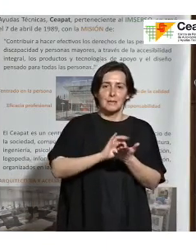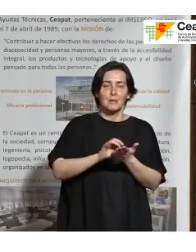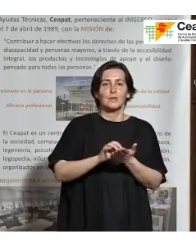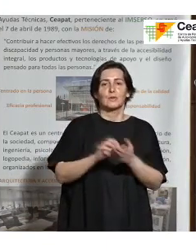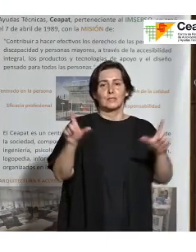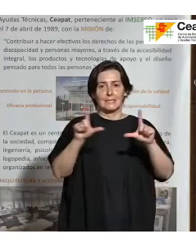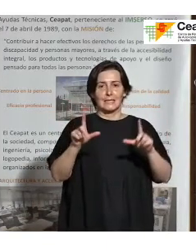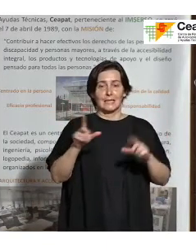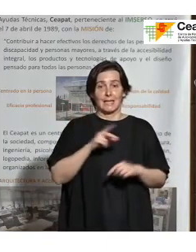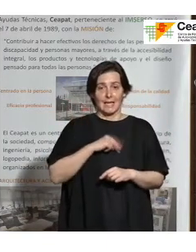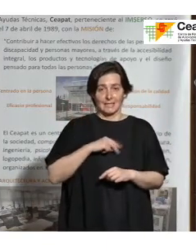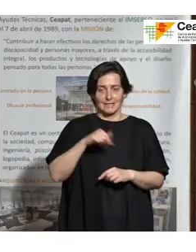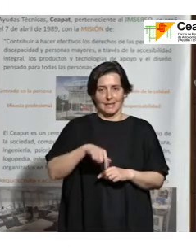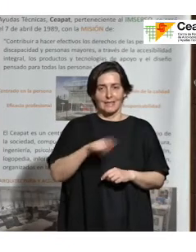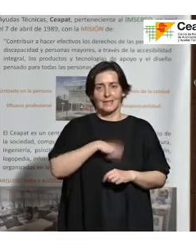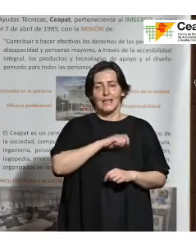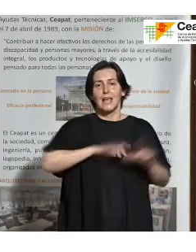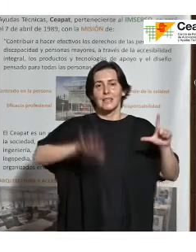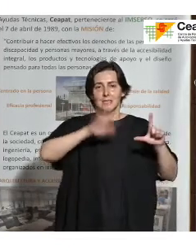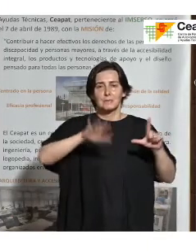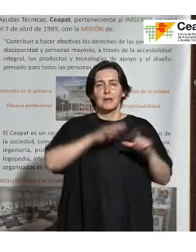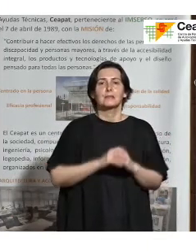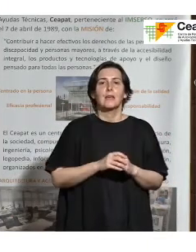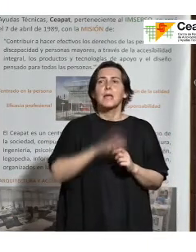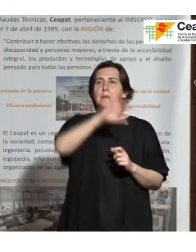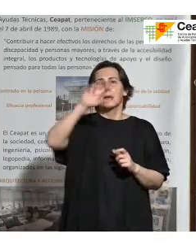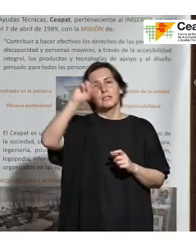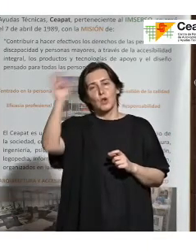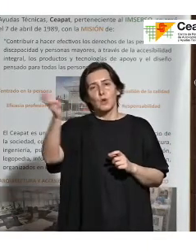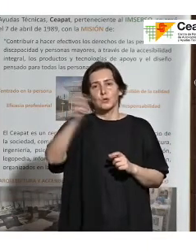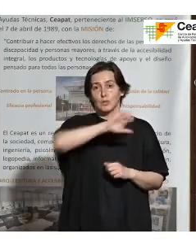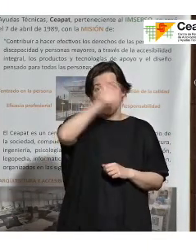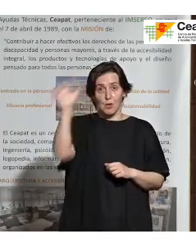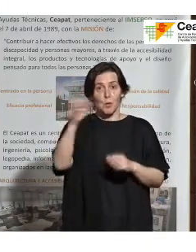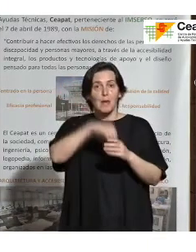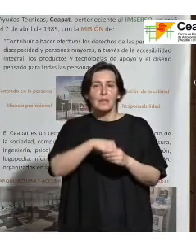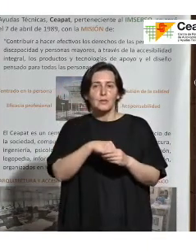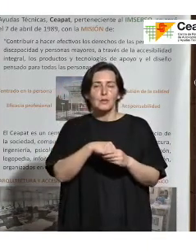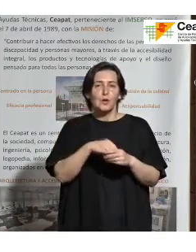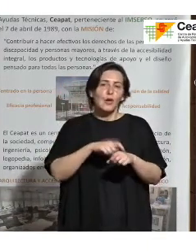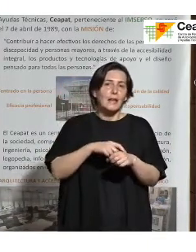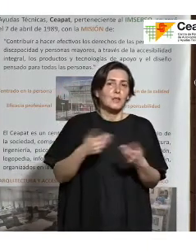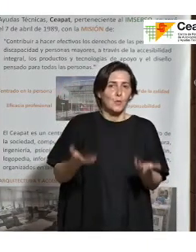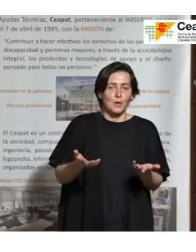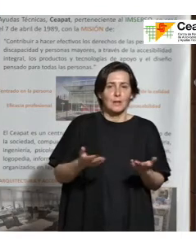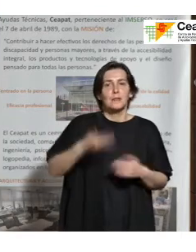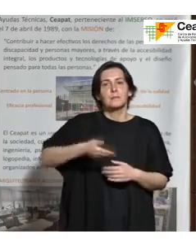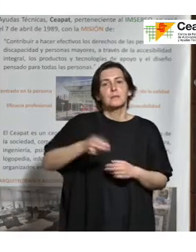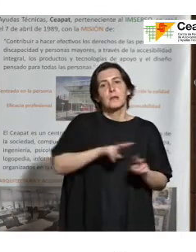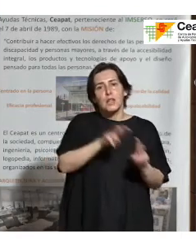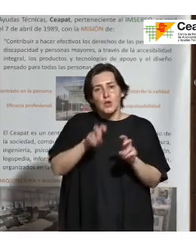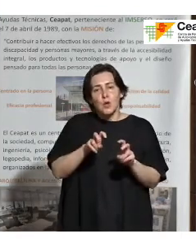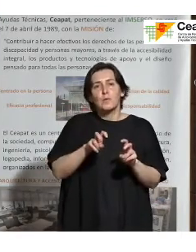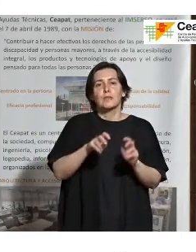en España y peculiaridades respecto al servicio en otros países del entorno europeo. ¿Cuáles son las principales novedades que incorpora la